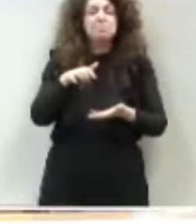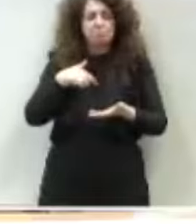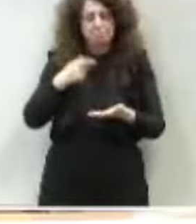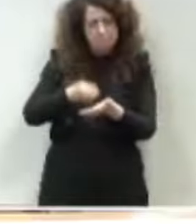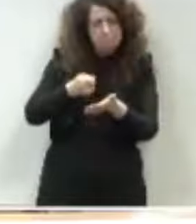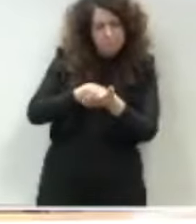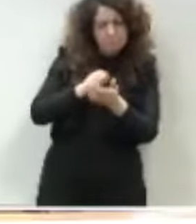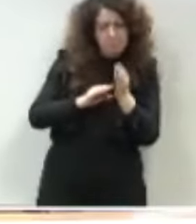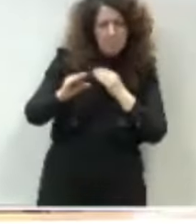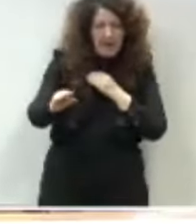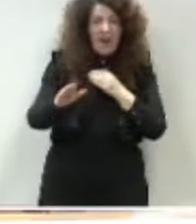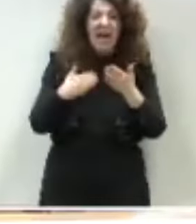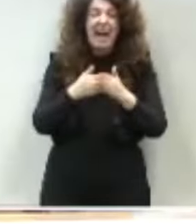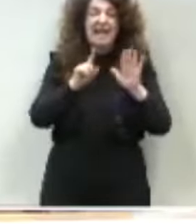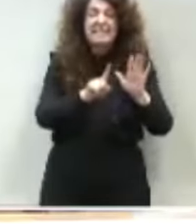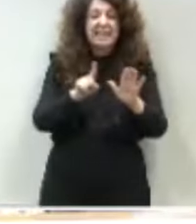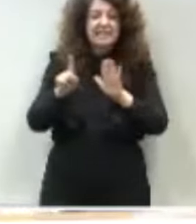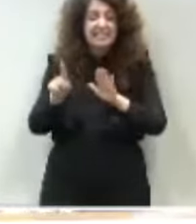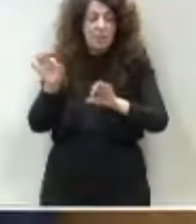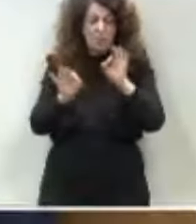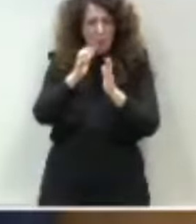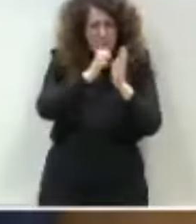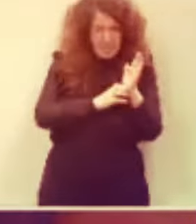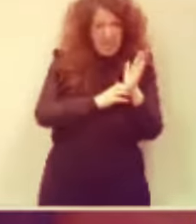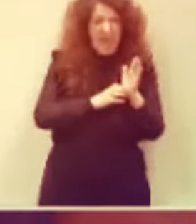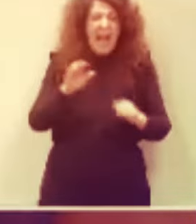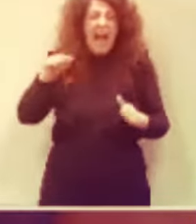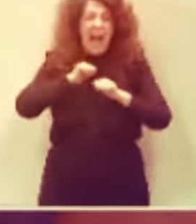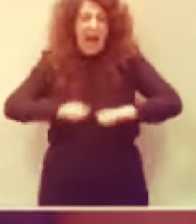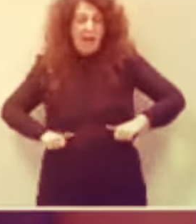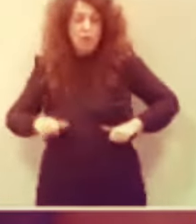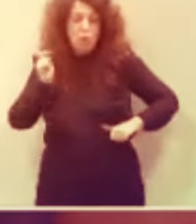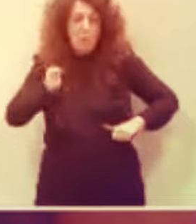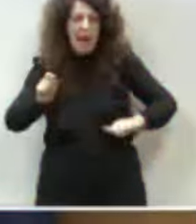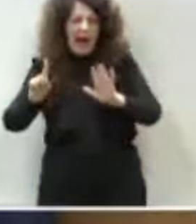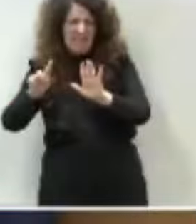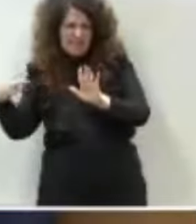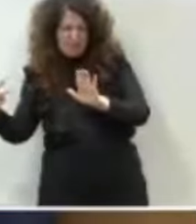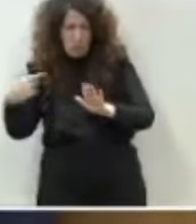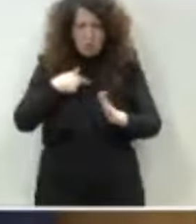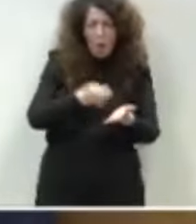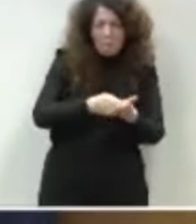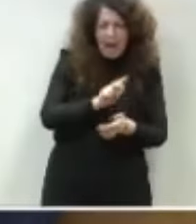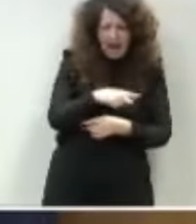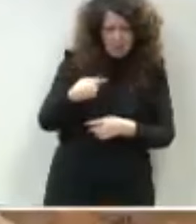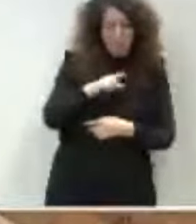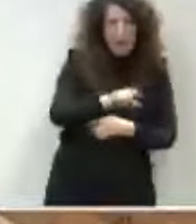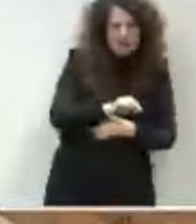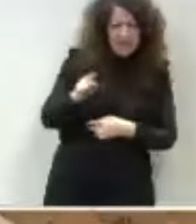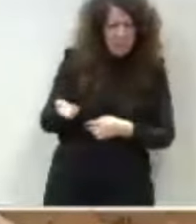un 66% menos. Ayuso los pagó a 6 euros, nosotros a 2 euros. ¿De qué habla? Y miren, señor